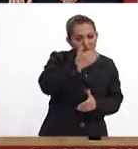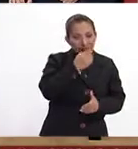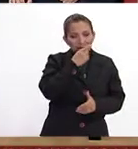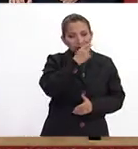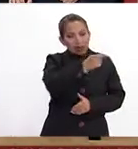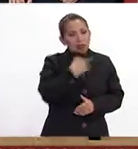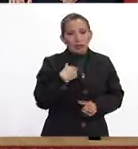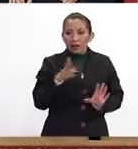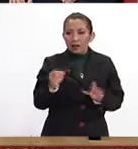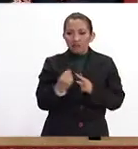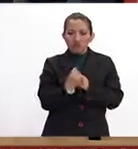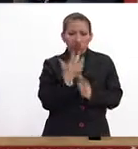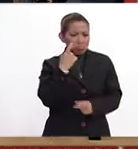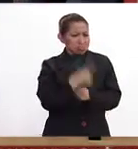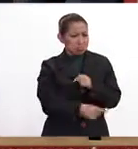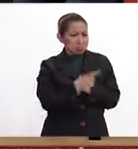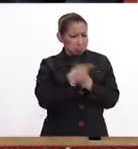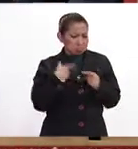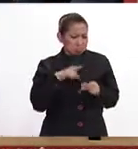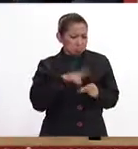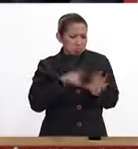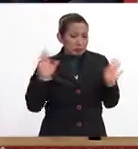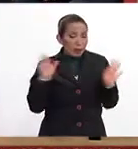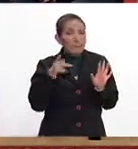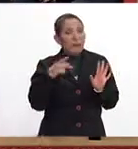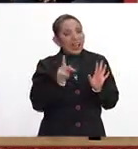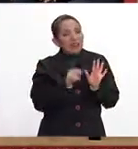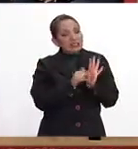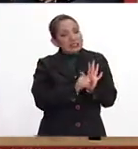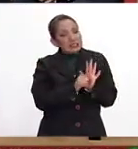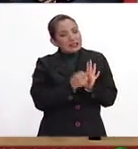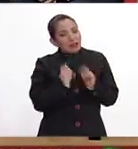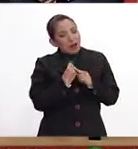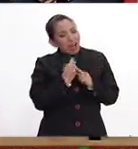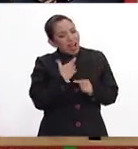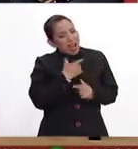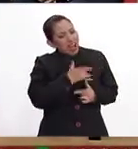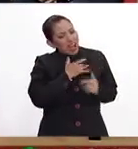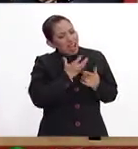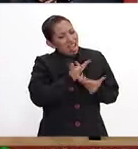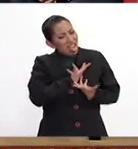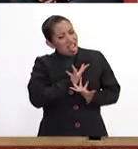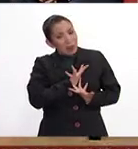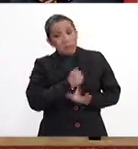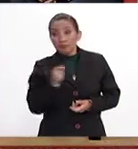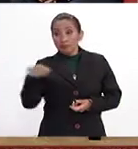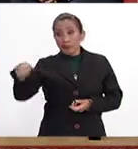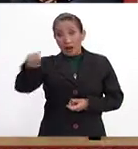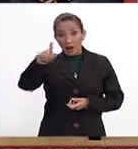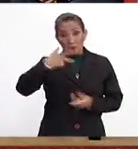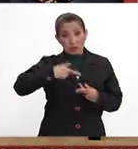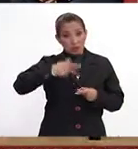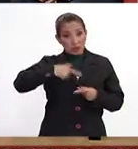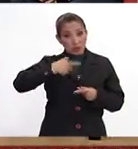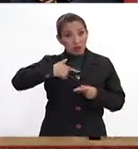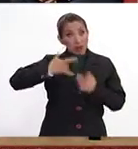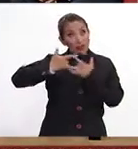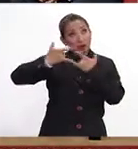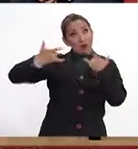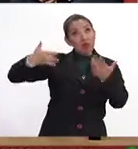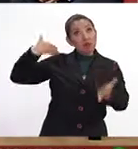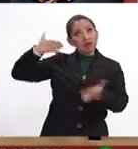dices no nos va a afectar personalmente, sí tiene exactamente. Pero digo, la vulnerabilidad ha sido histórica,